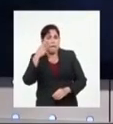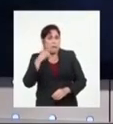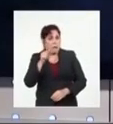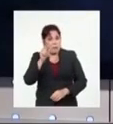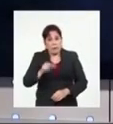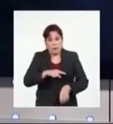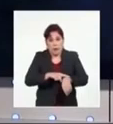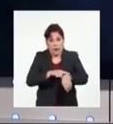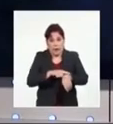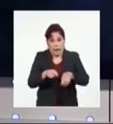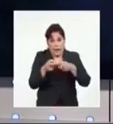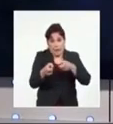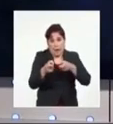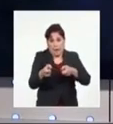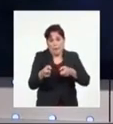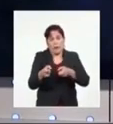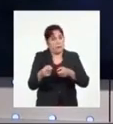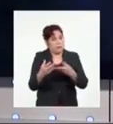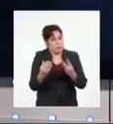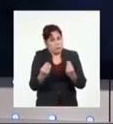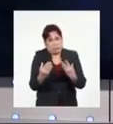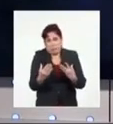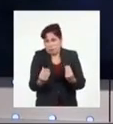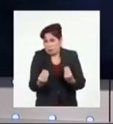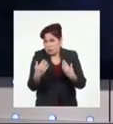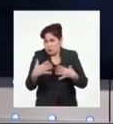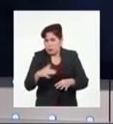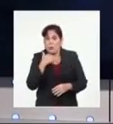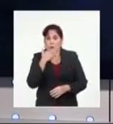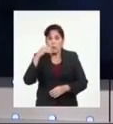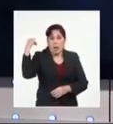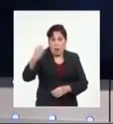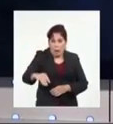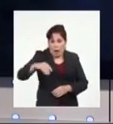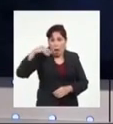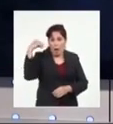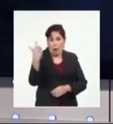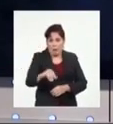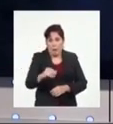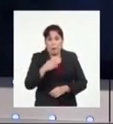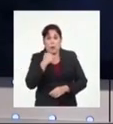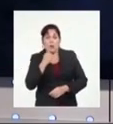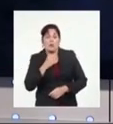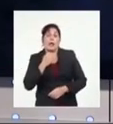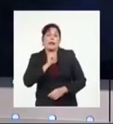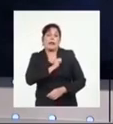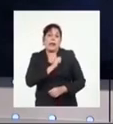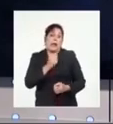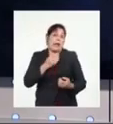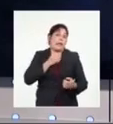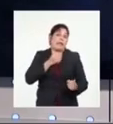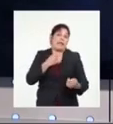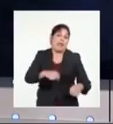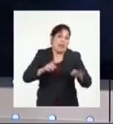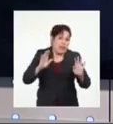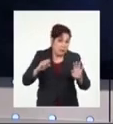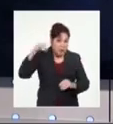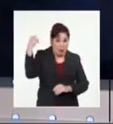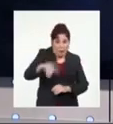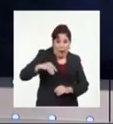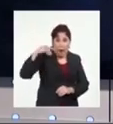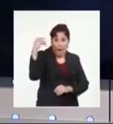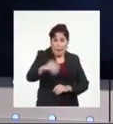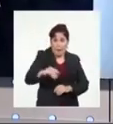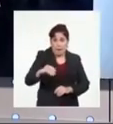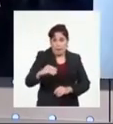de personas negras brutalmente asesinadas a manos de policías que se sienten con derecho a usar desproporcionalmente la fuerza.